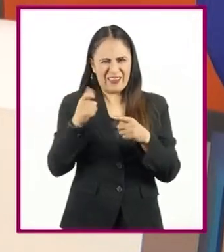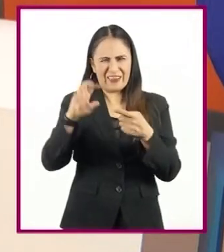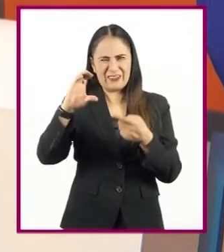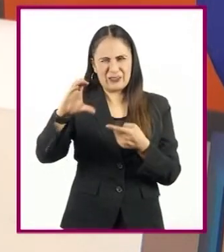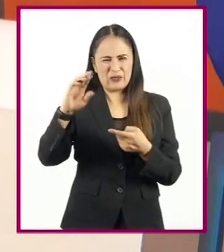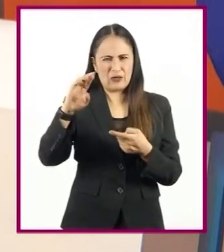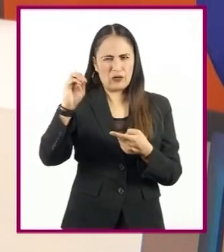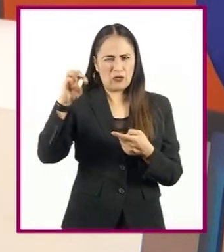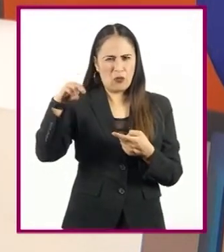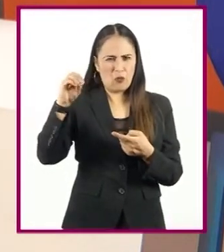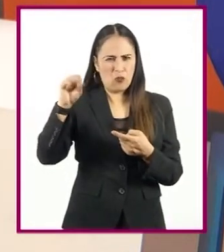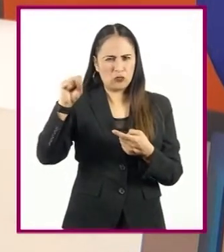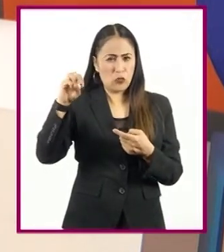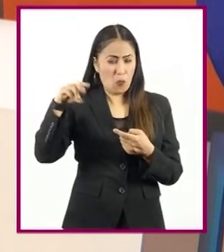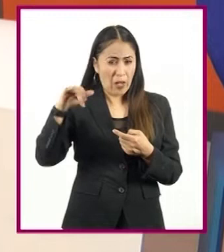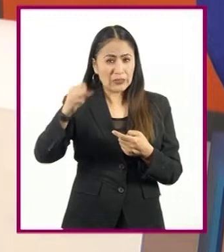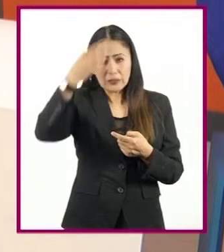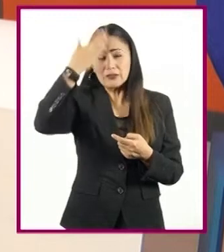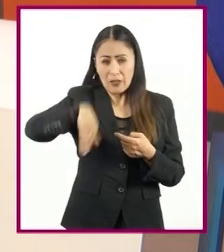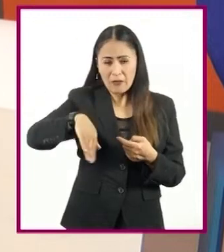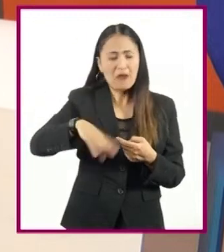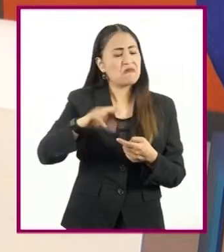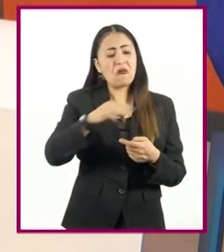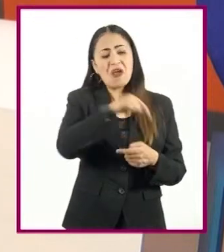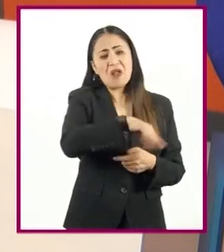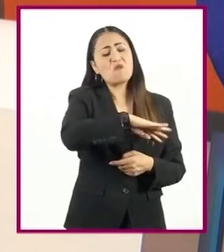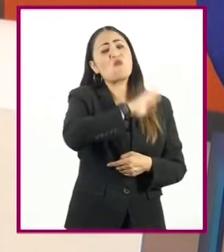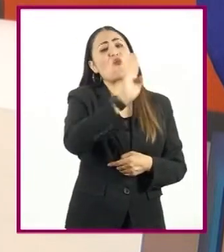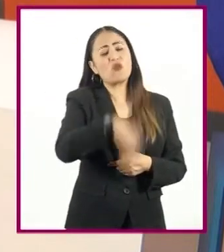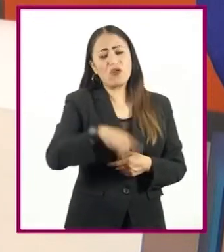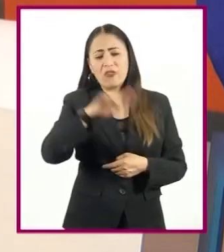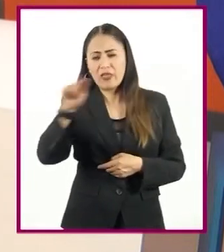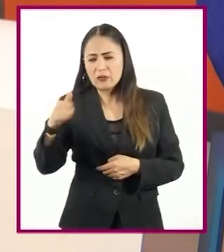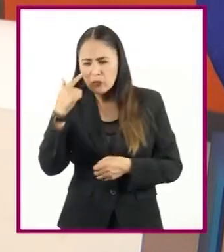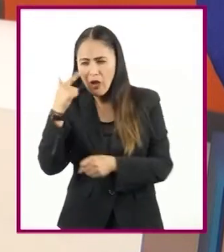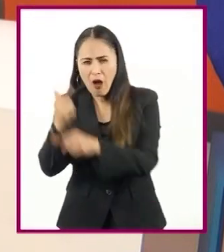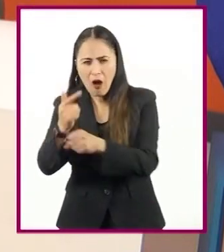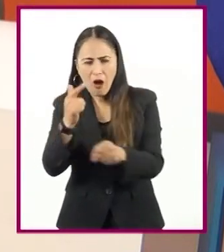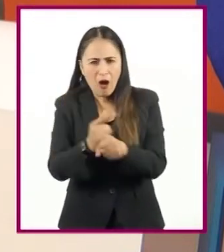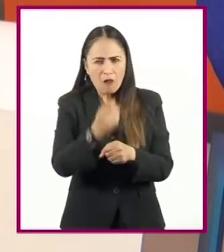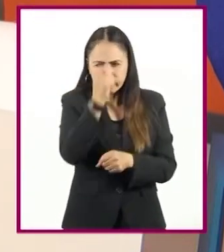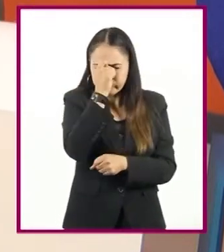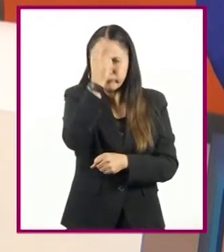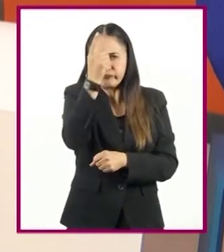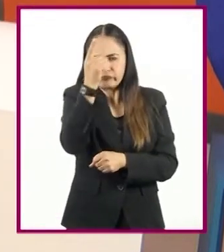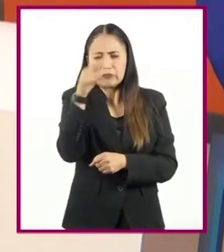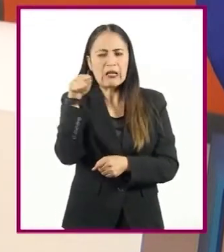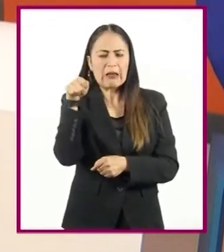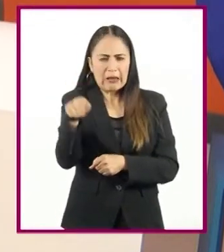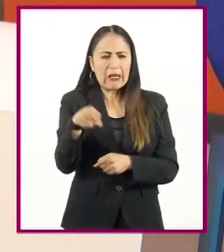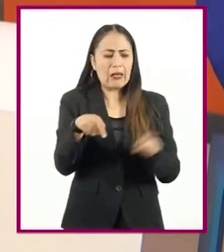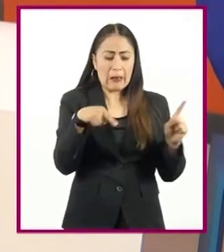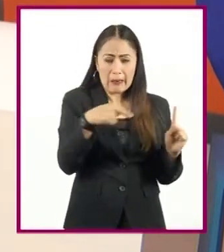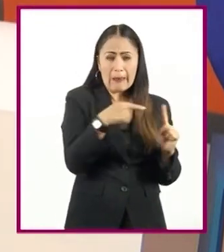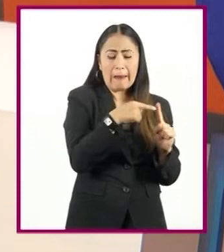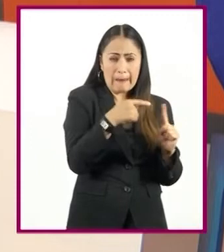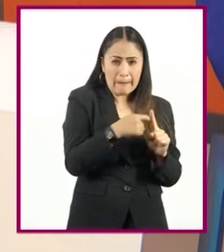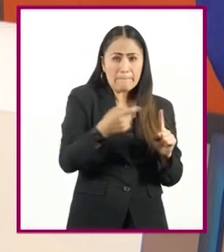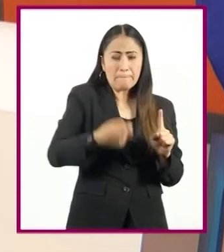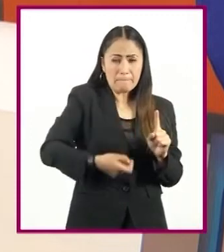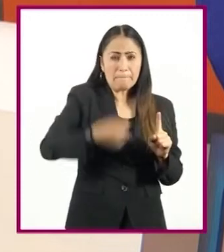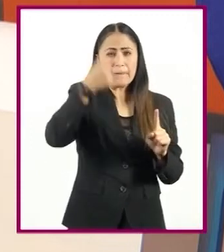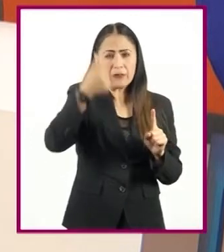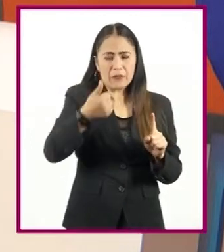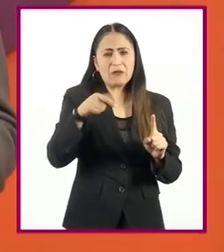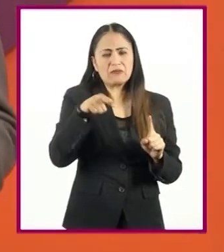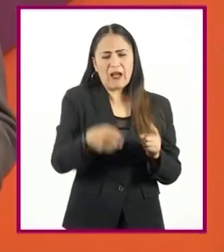cuando estos términos fueron aplicados, pero él fue el primero en darse cuenta de que éstas habían sido